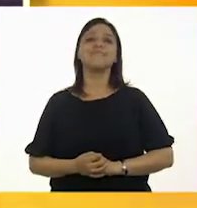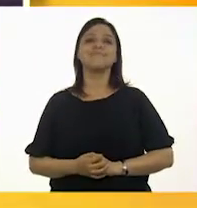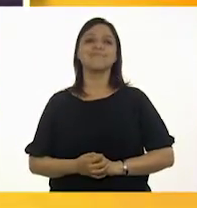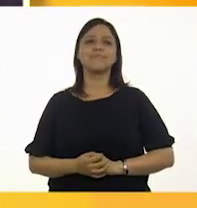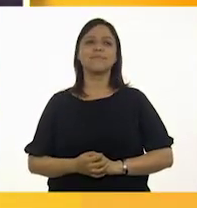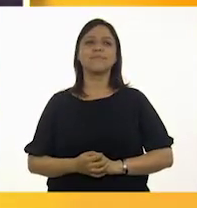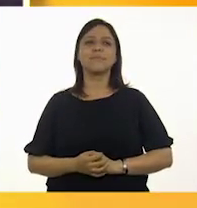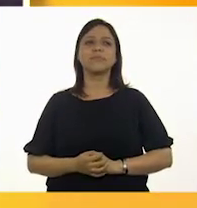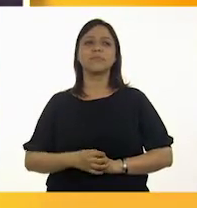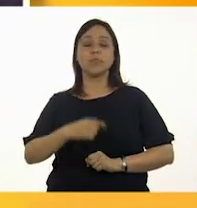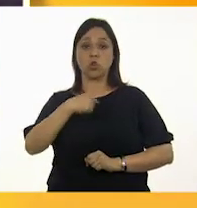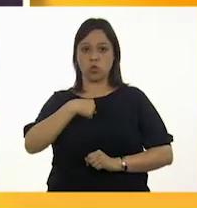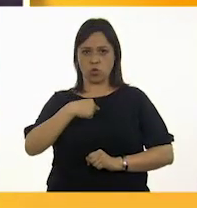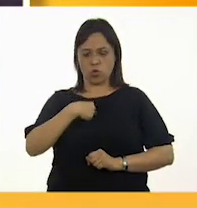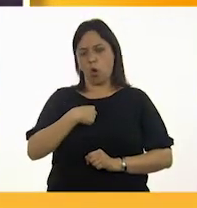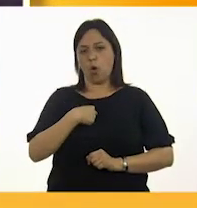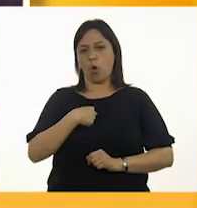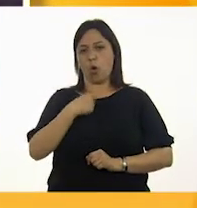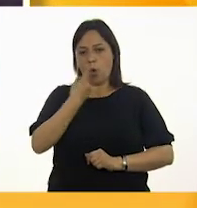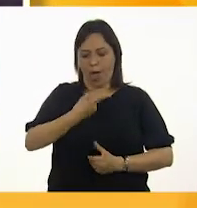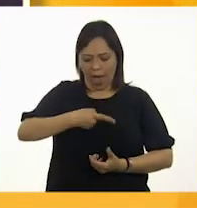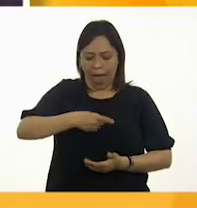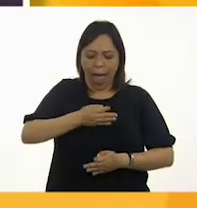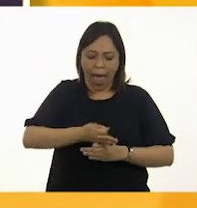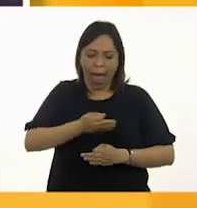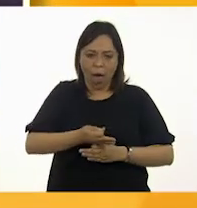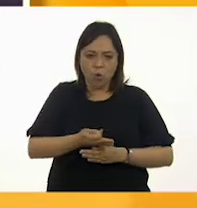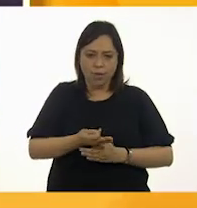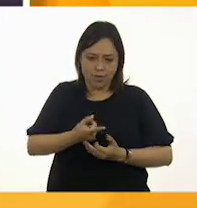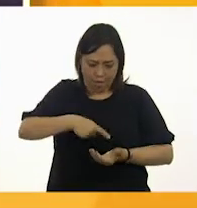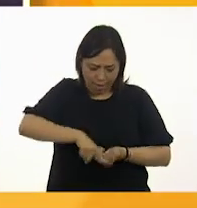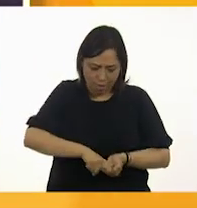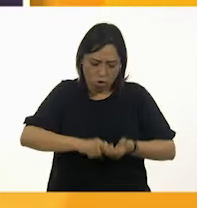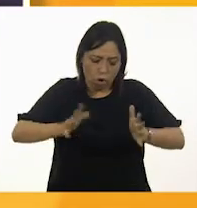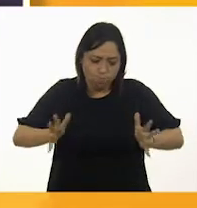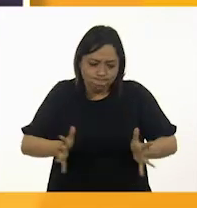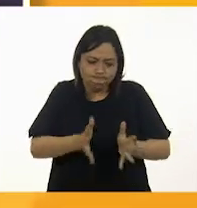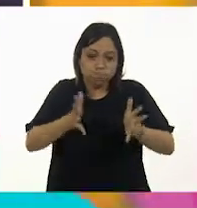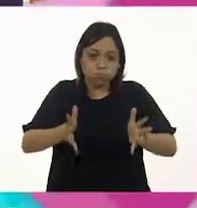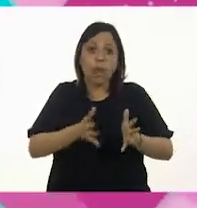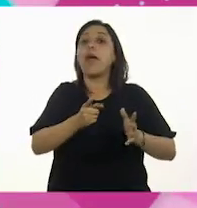¿Cómo puedo crear oportunidades en las que estimule el lenguaje de mi hija?